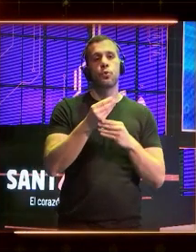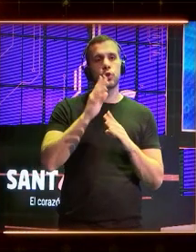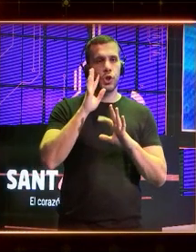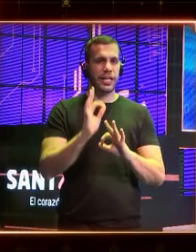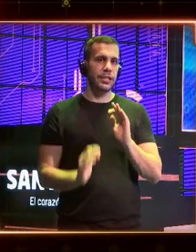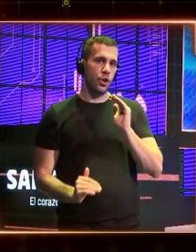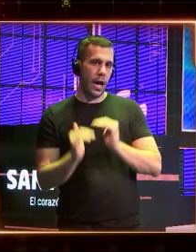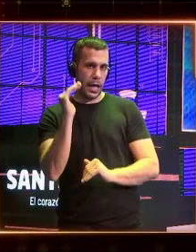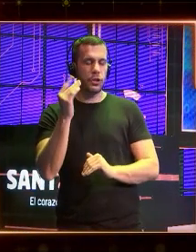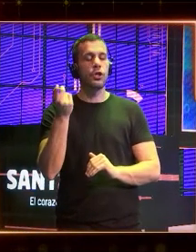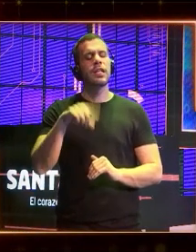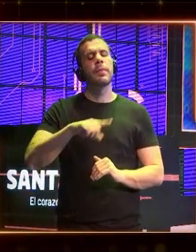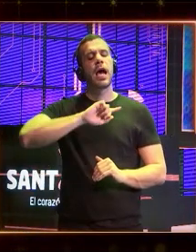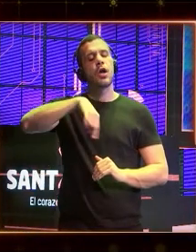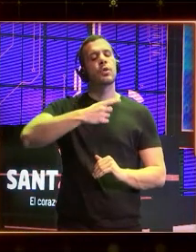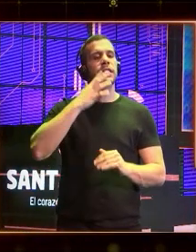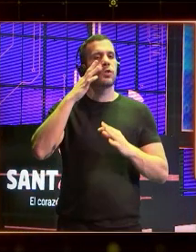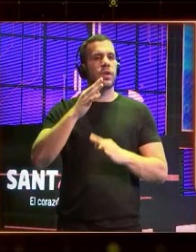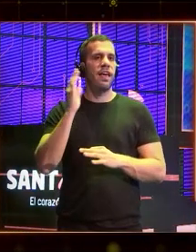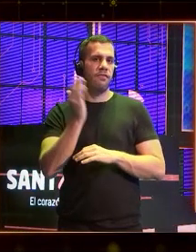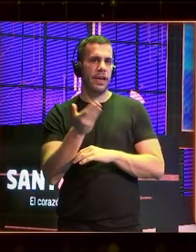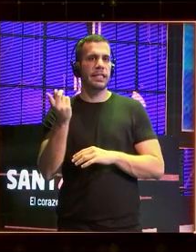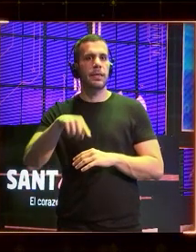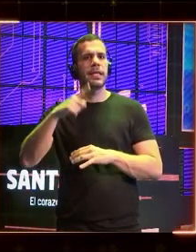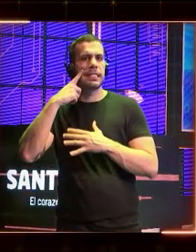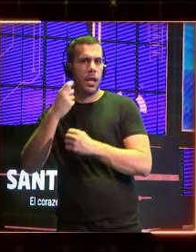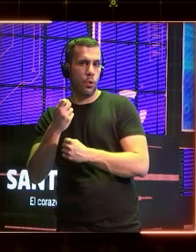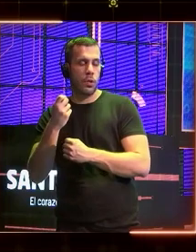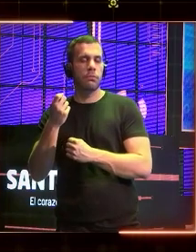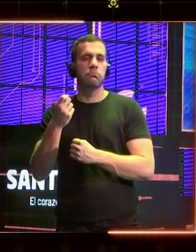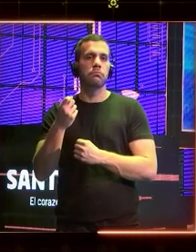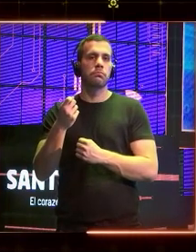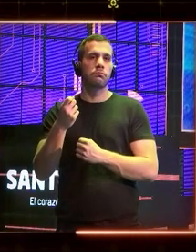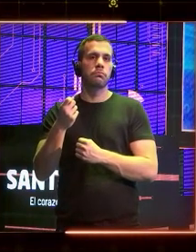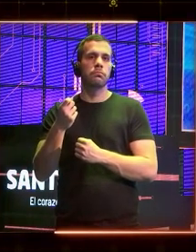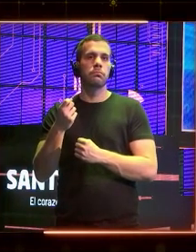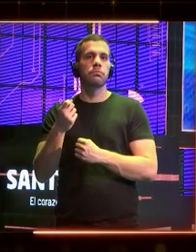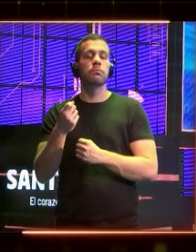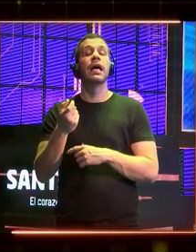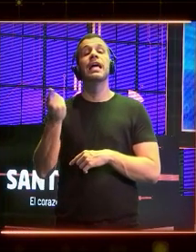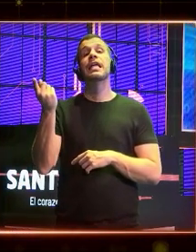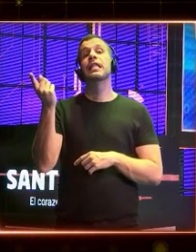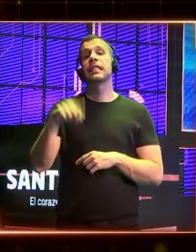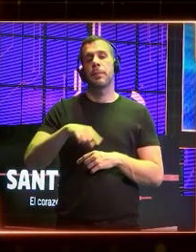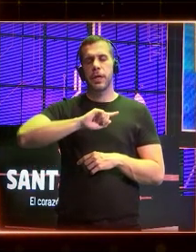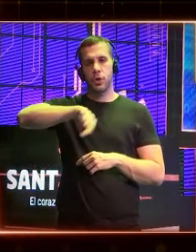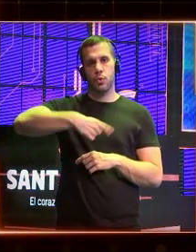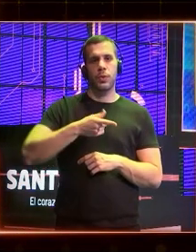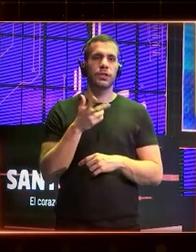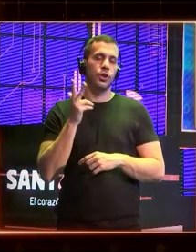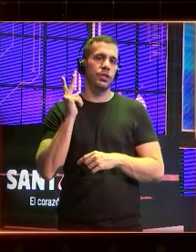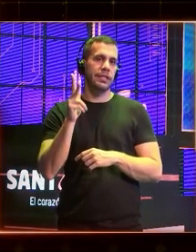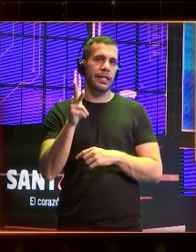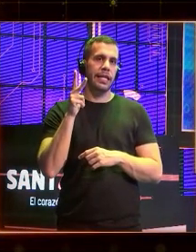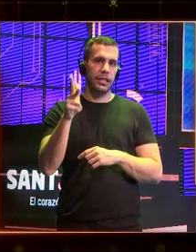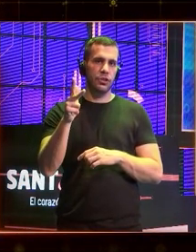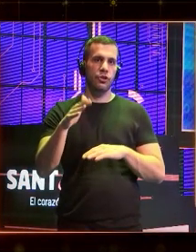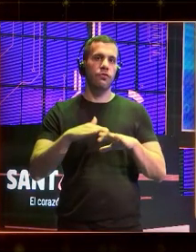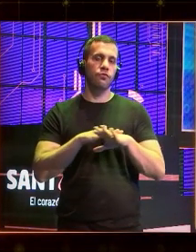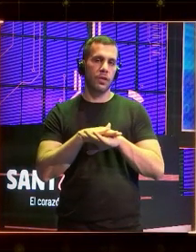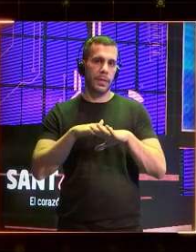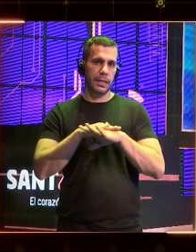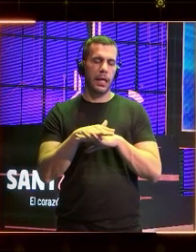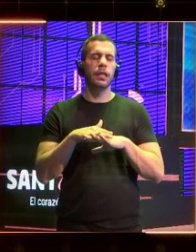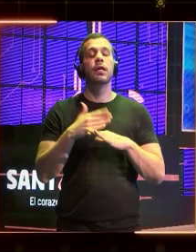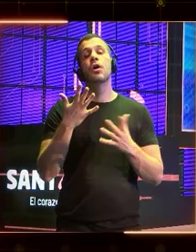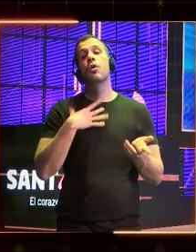son los usos que afectan nuestra seguridad que nuestra salud sino también son los usos que afectan nuestros derechos fundamentales en